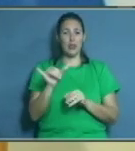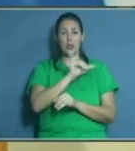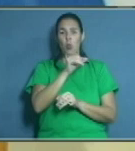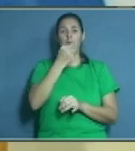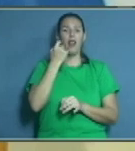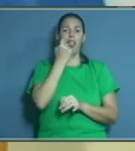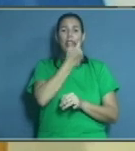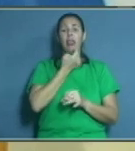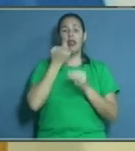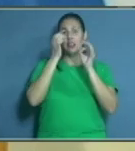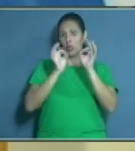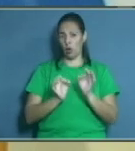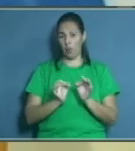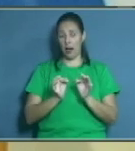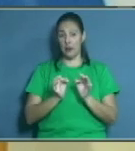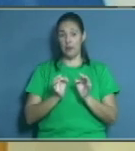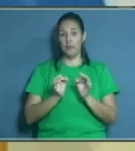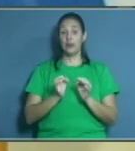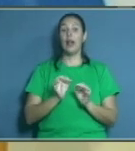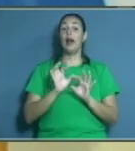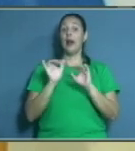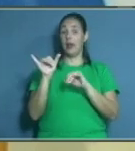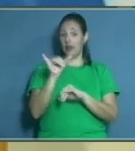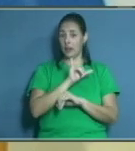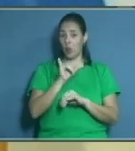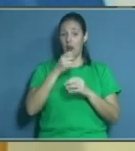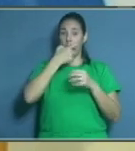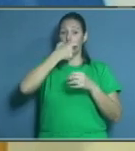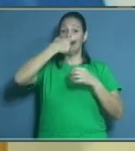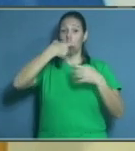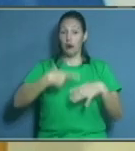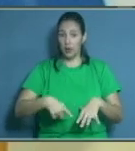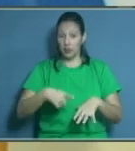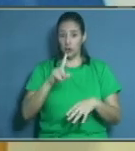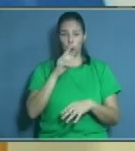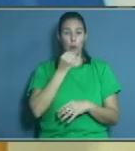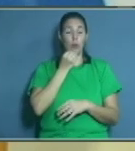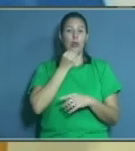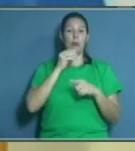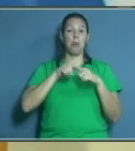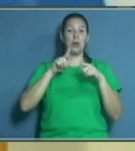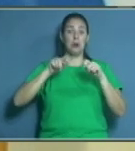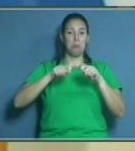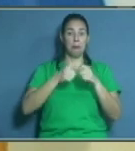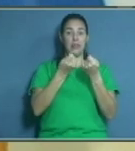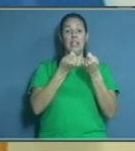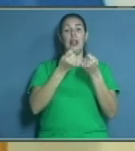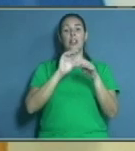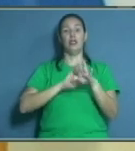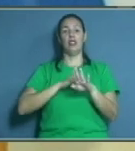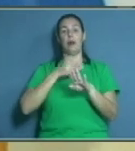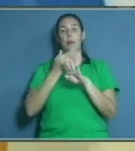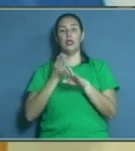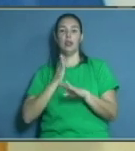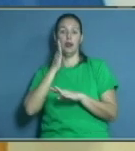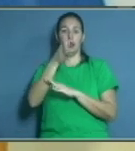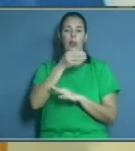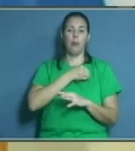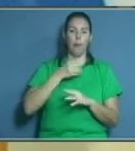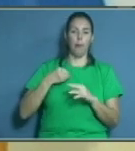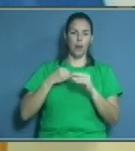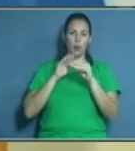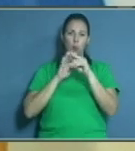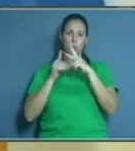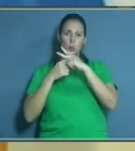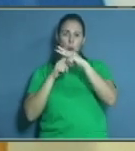caídas, porque al caerse una prótesis se puede romper, y al romperse ya vienen las reparaciones y ya la adaptación se